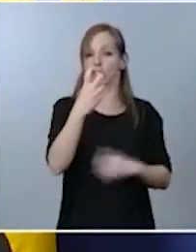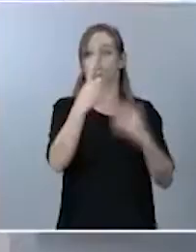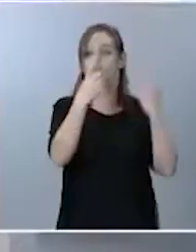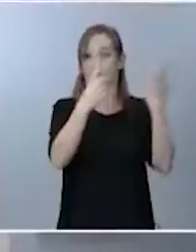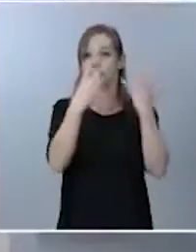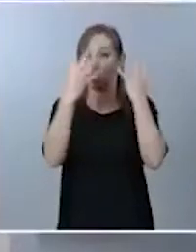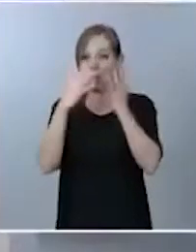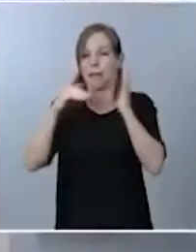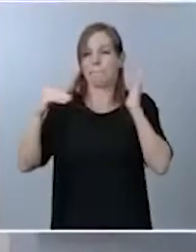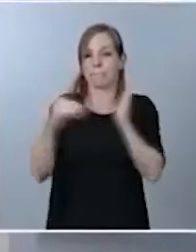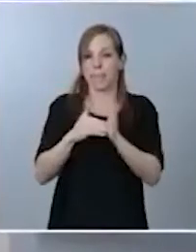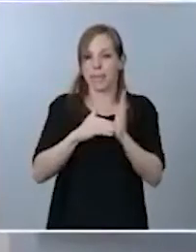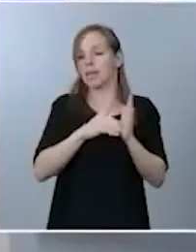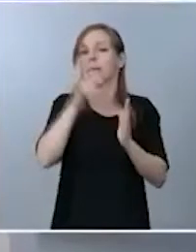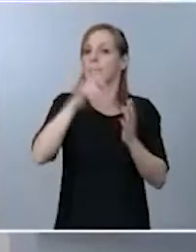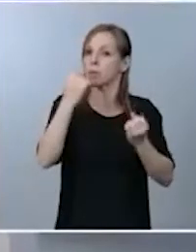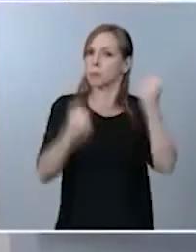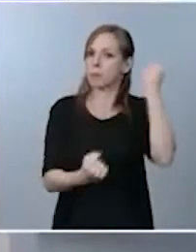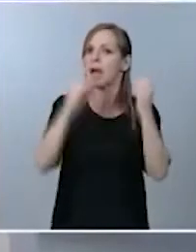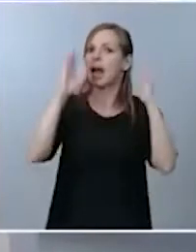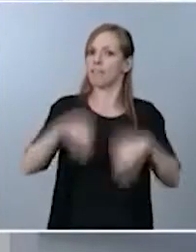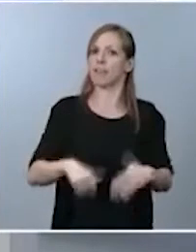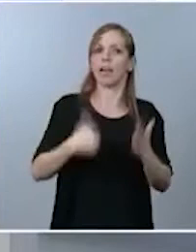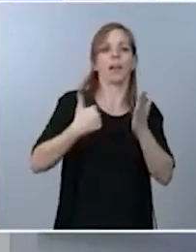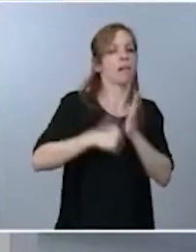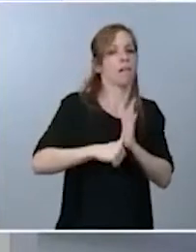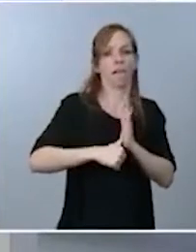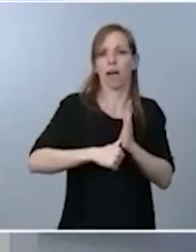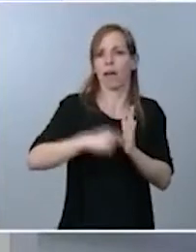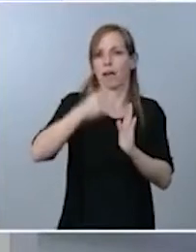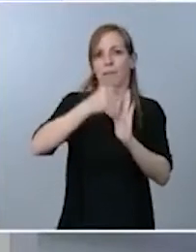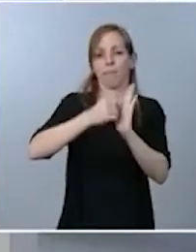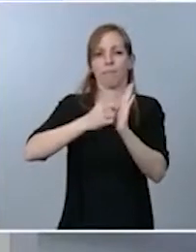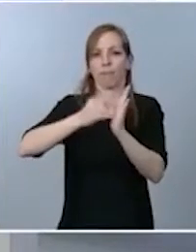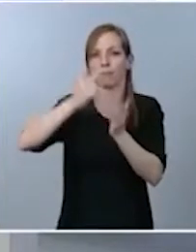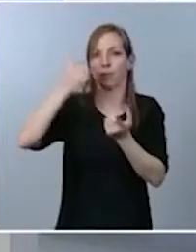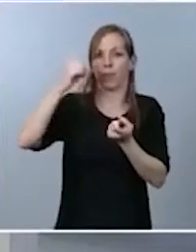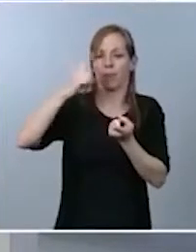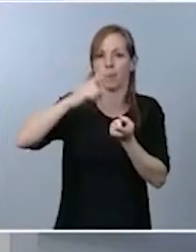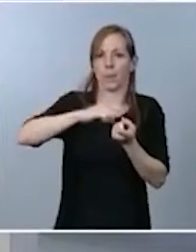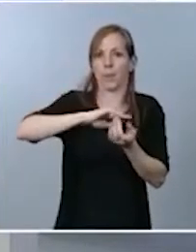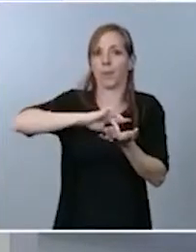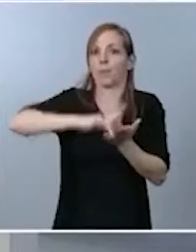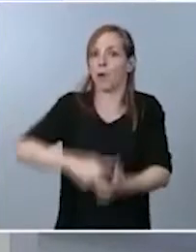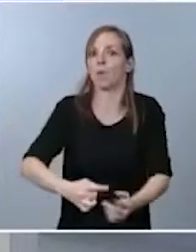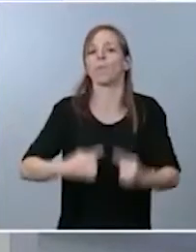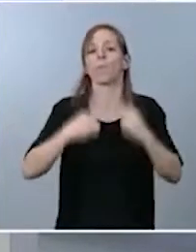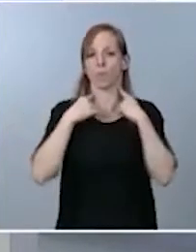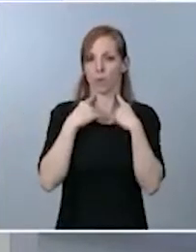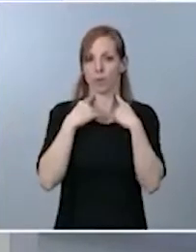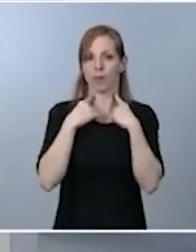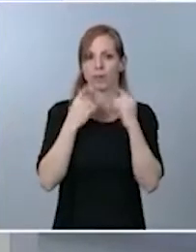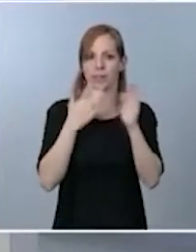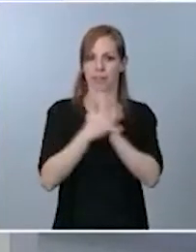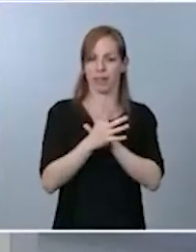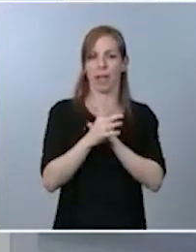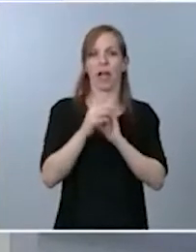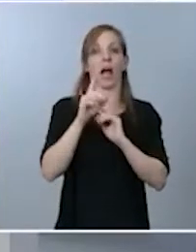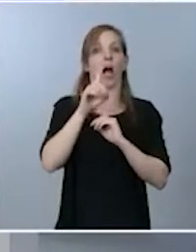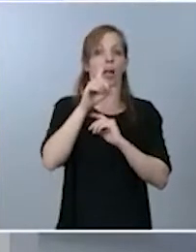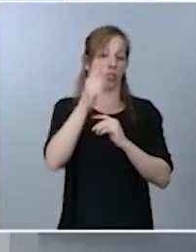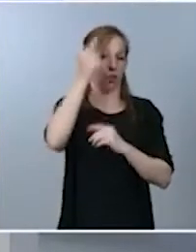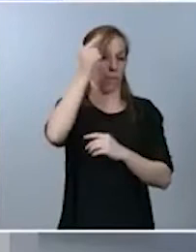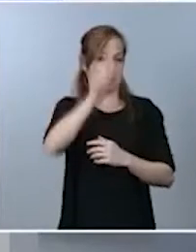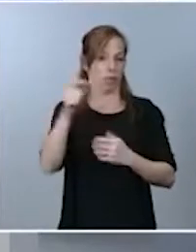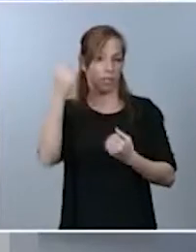han perdido el carné de conducir por haber agotado los puntos, es decir, casi un 1% del total de conductores,